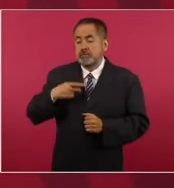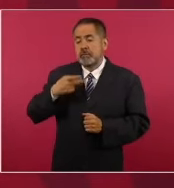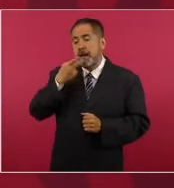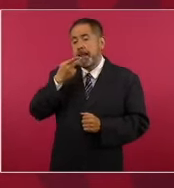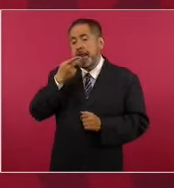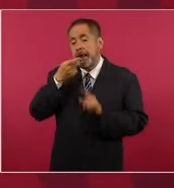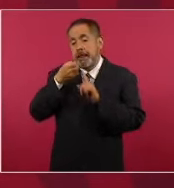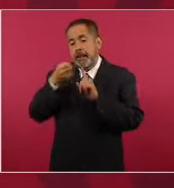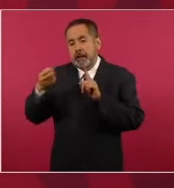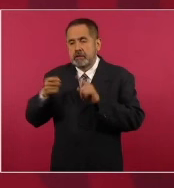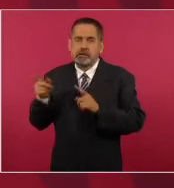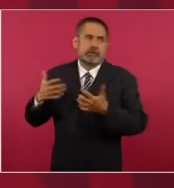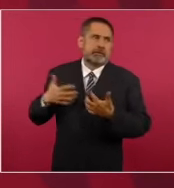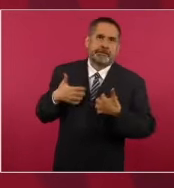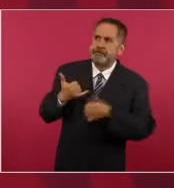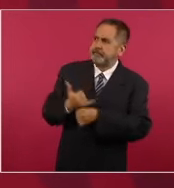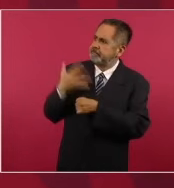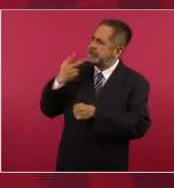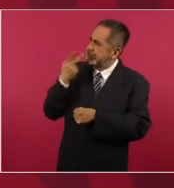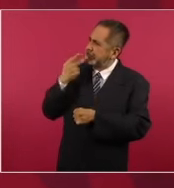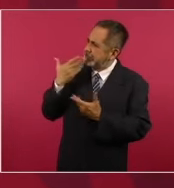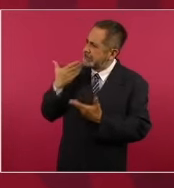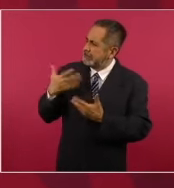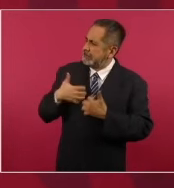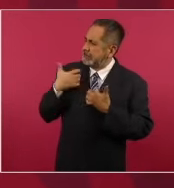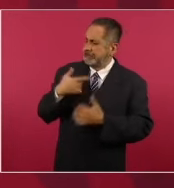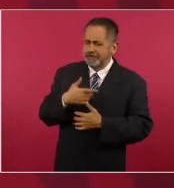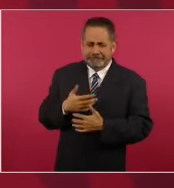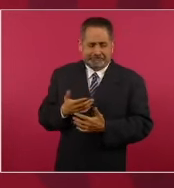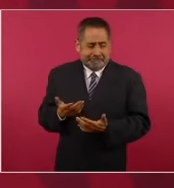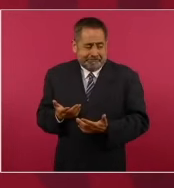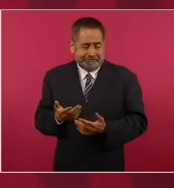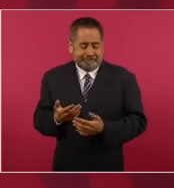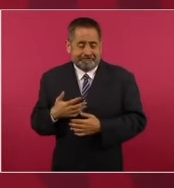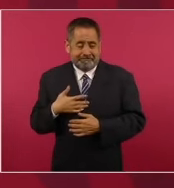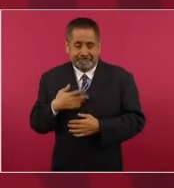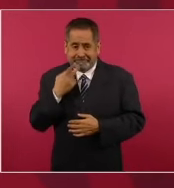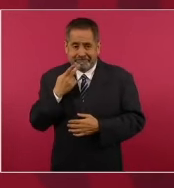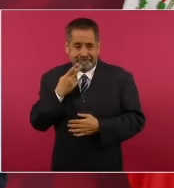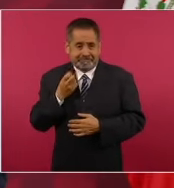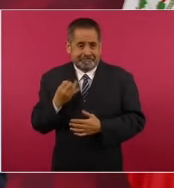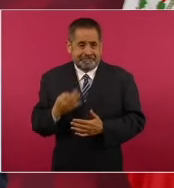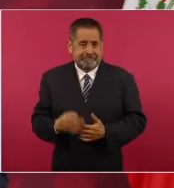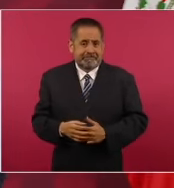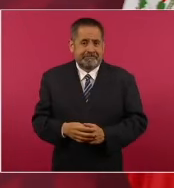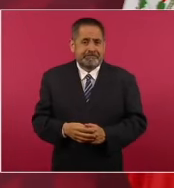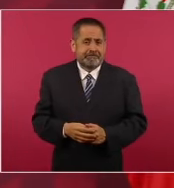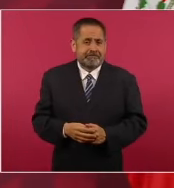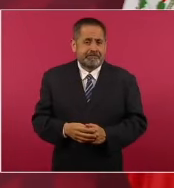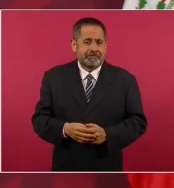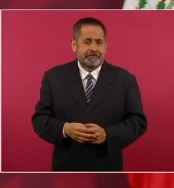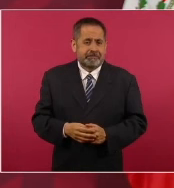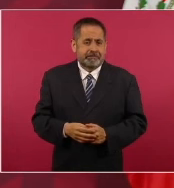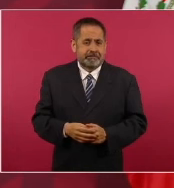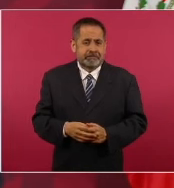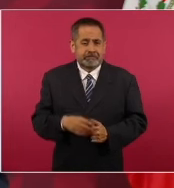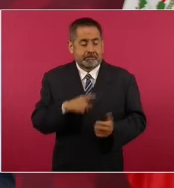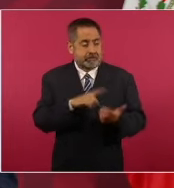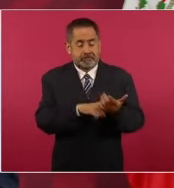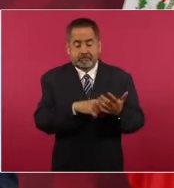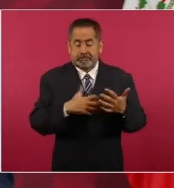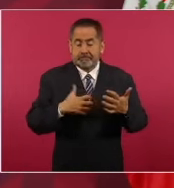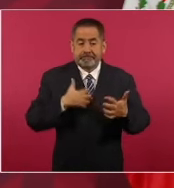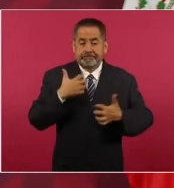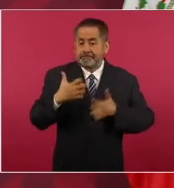y les molesta sobre